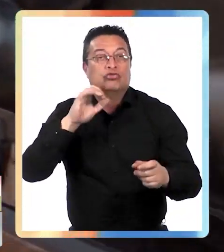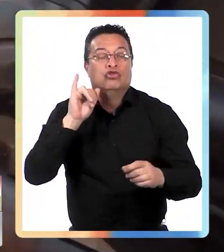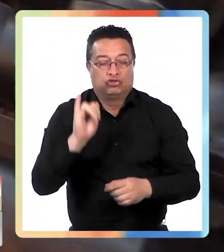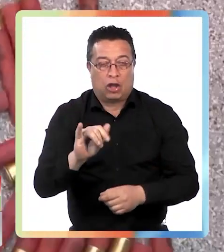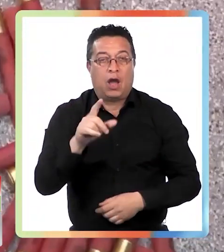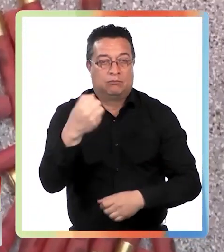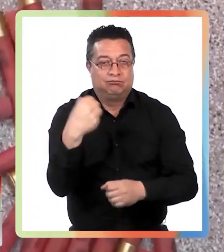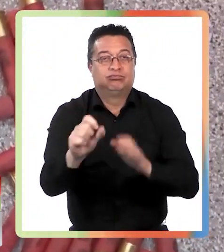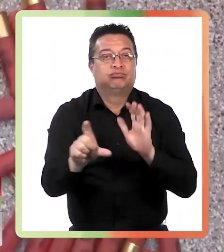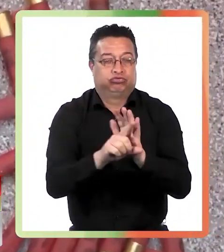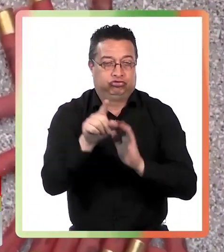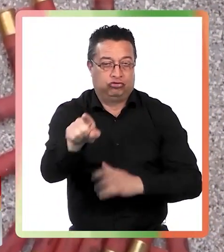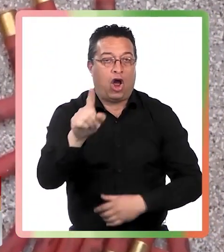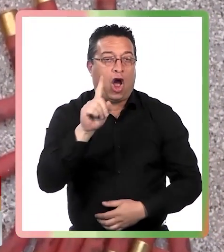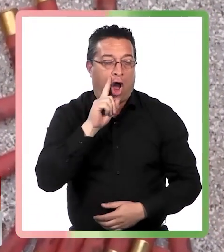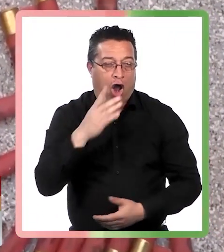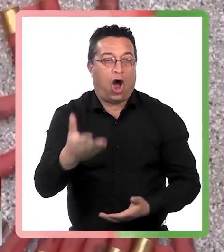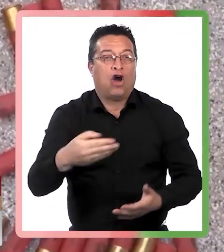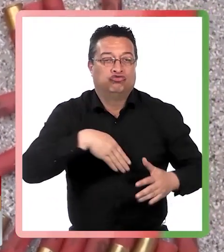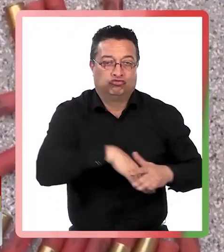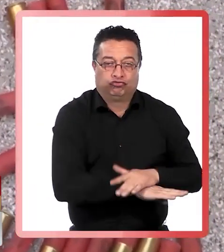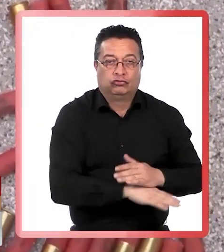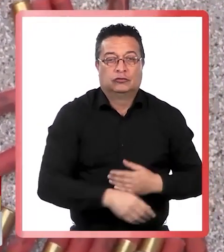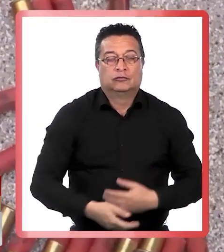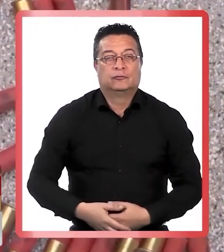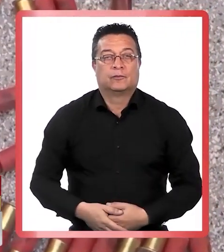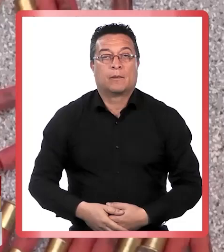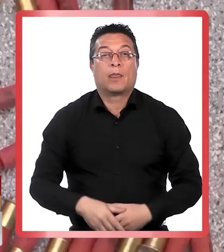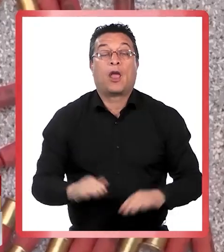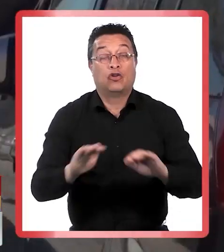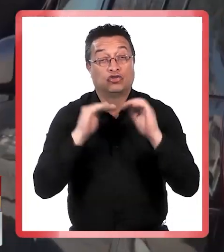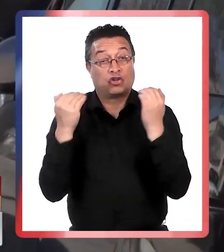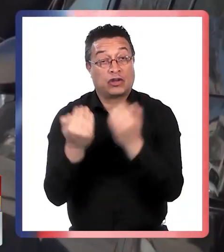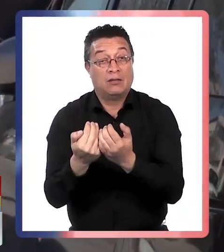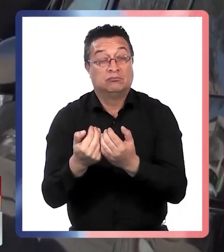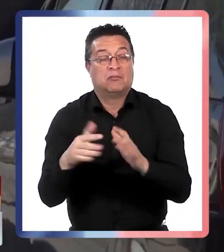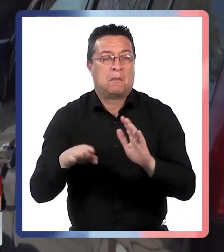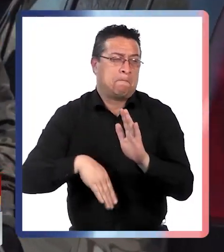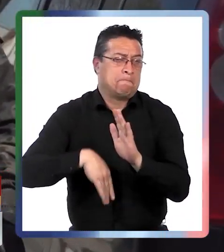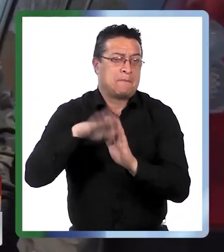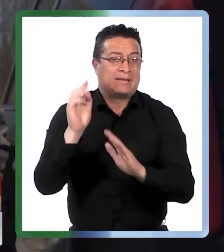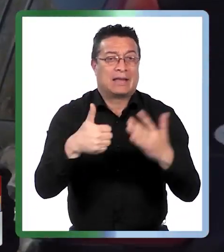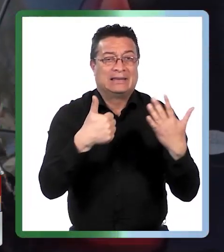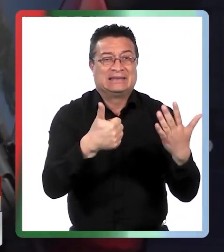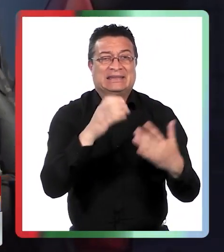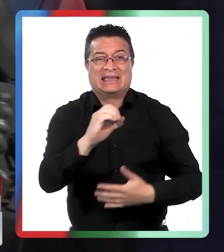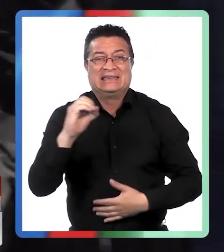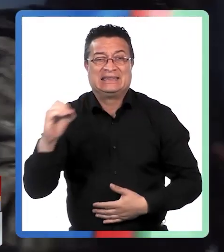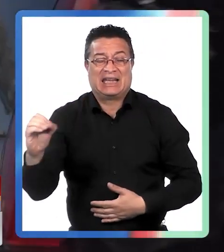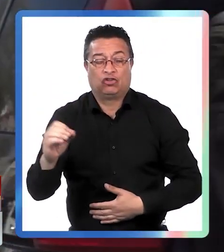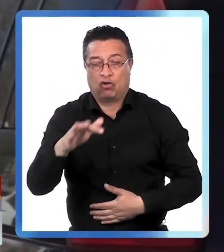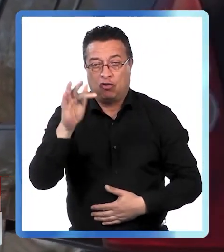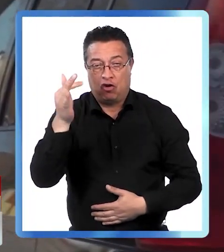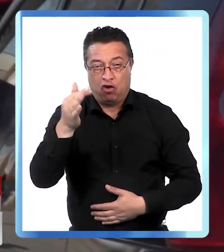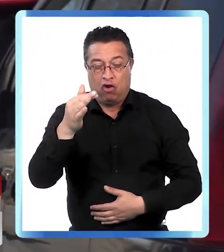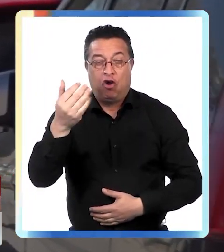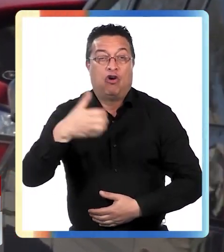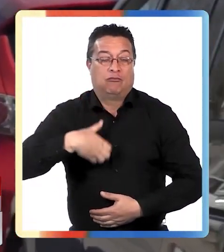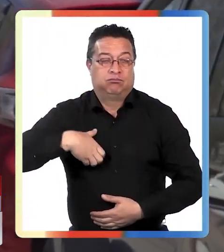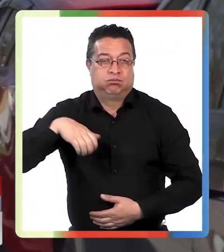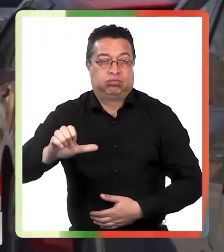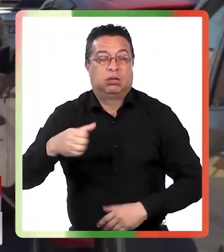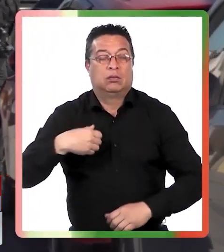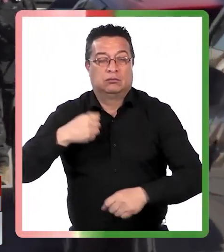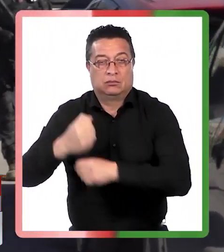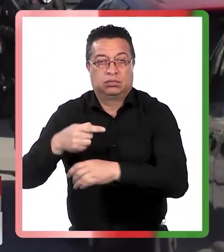fuego que los delincuentes tenían en su poder. En total participaron más de 600 funcionarios policiales,